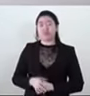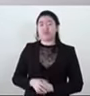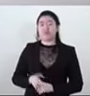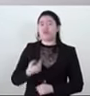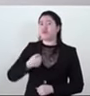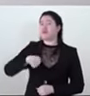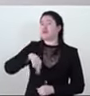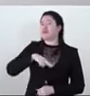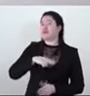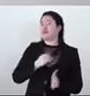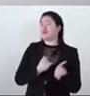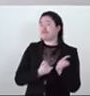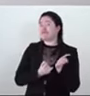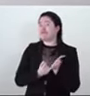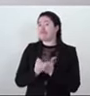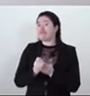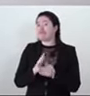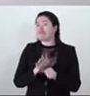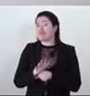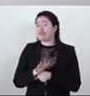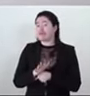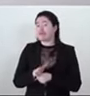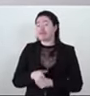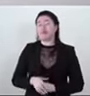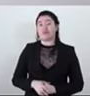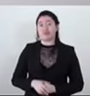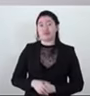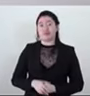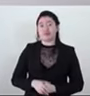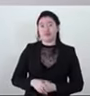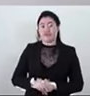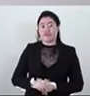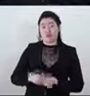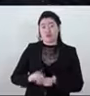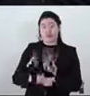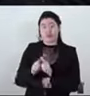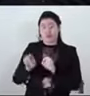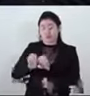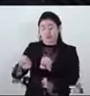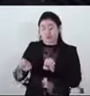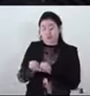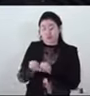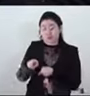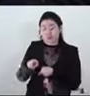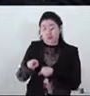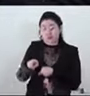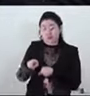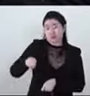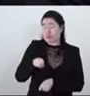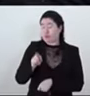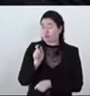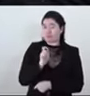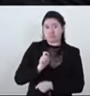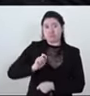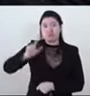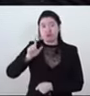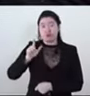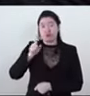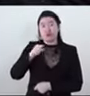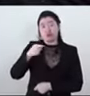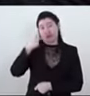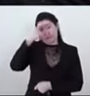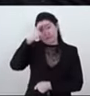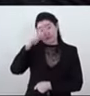tomado la decisión de conformar un equipo técnico de altísimo nivel para